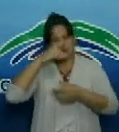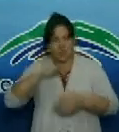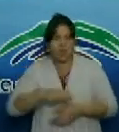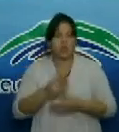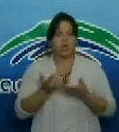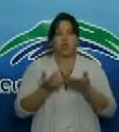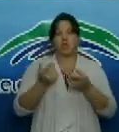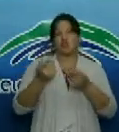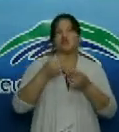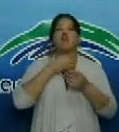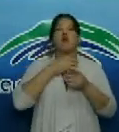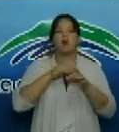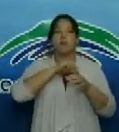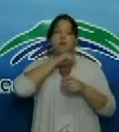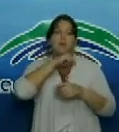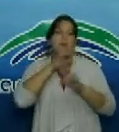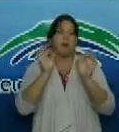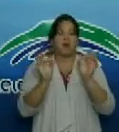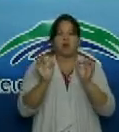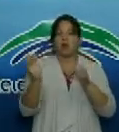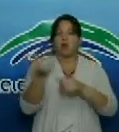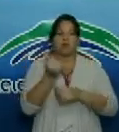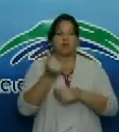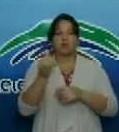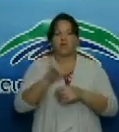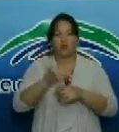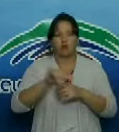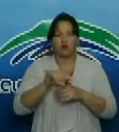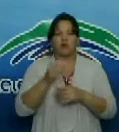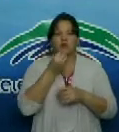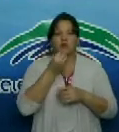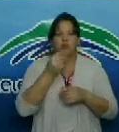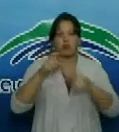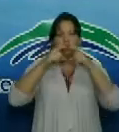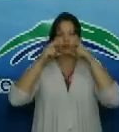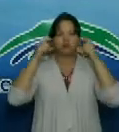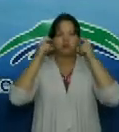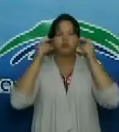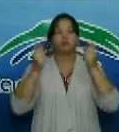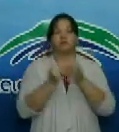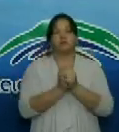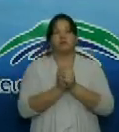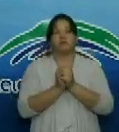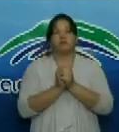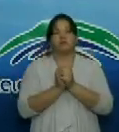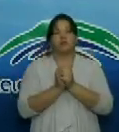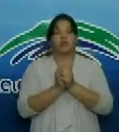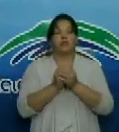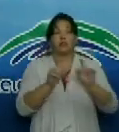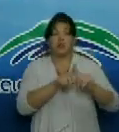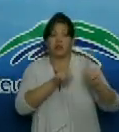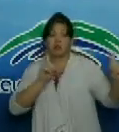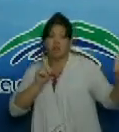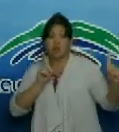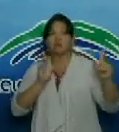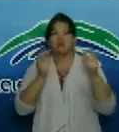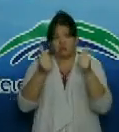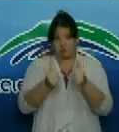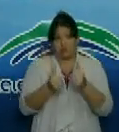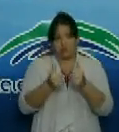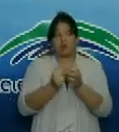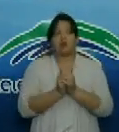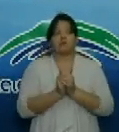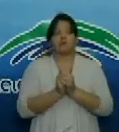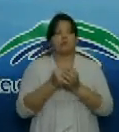higiénico-epidemiológicas establecidas con el filtro sanitario el uso del nasobuco la distancia prudencial el resto de las